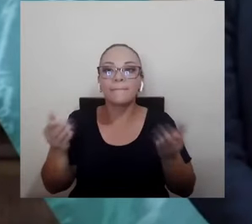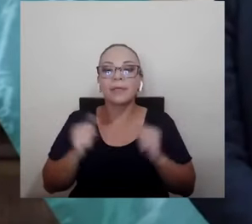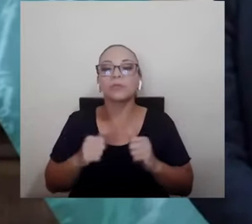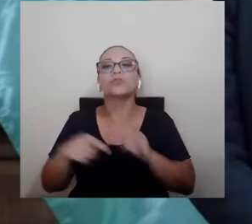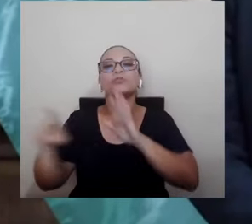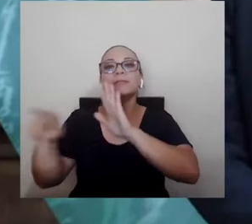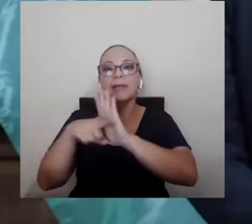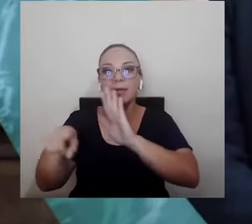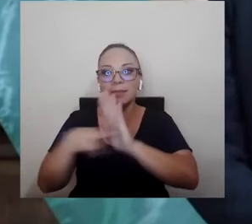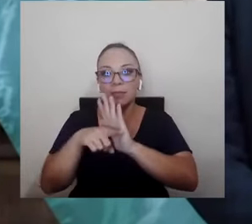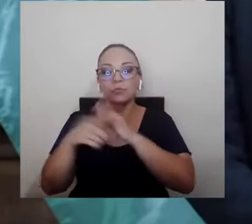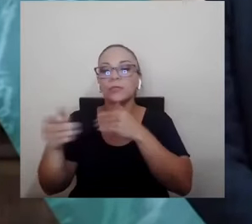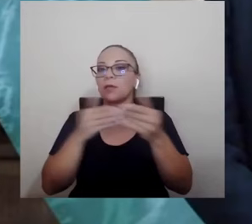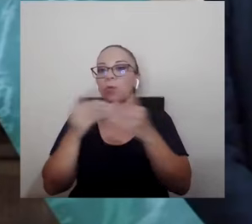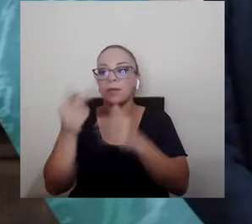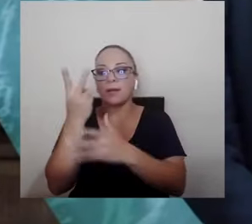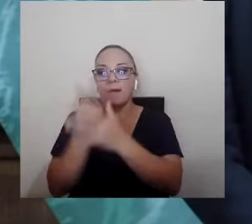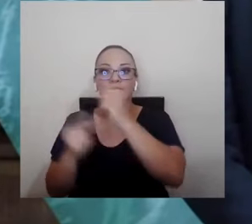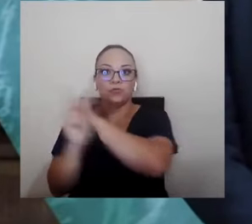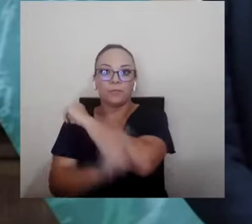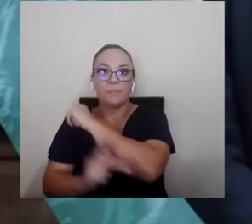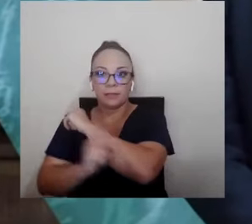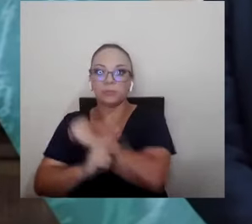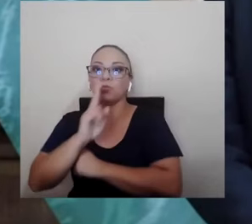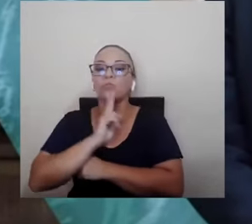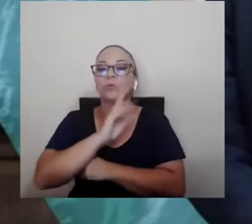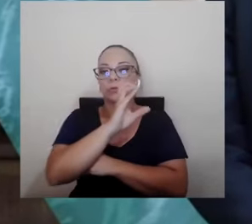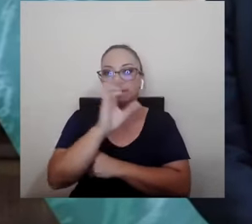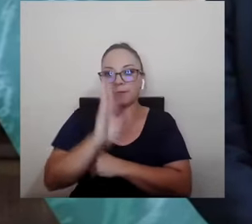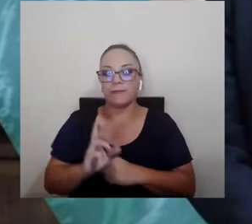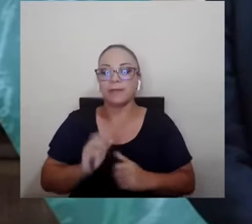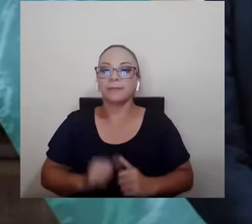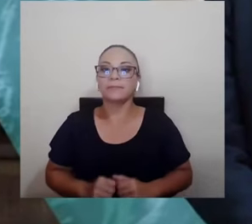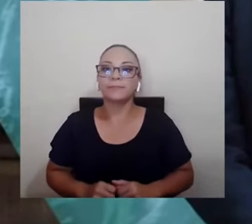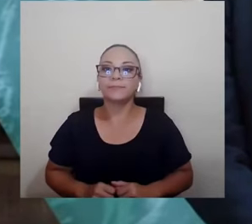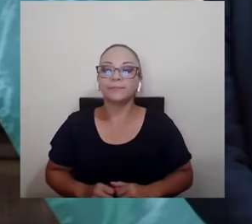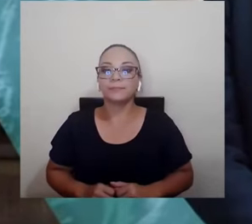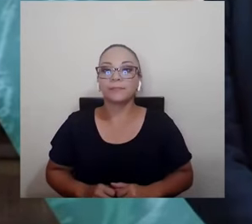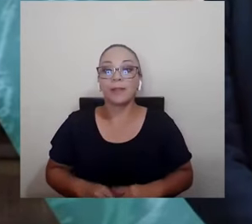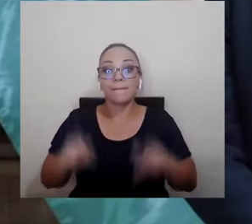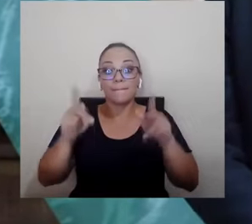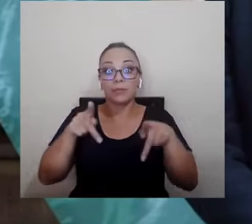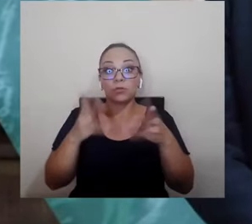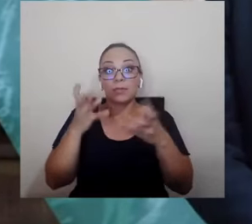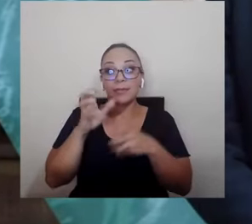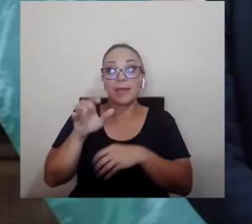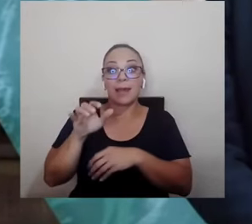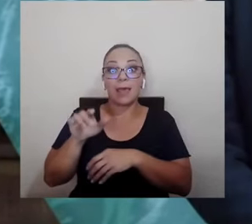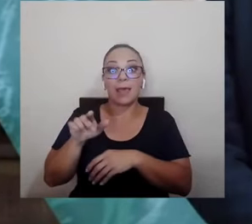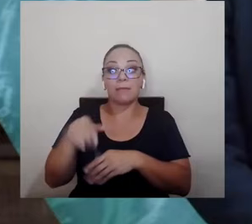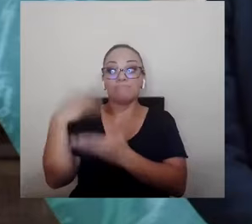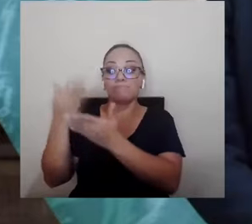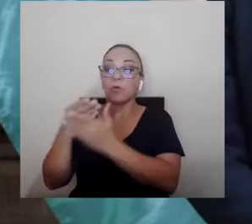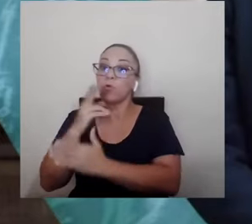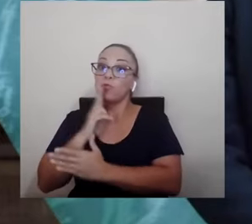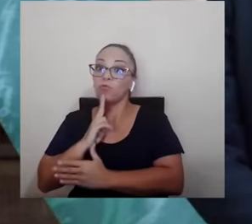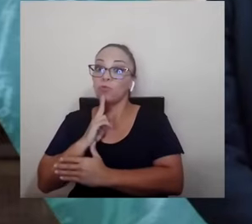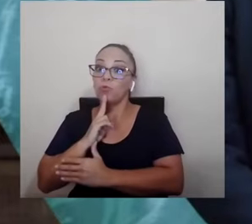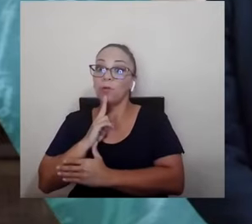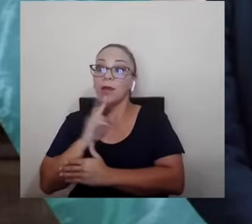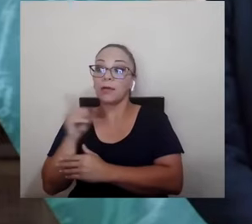cualquiera de los dos países que quieran ir a hacer y cometer actos criminales al país que